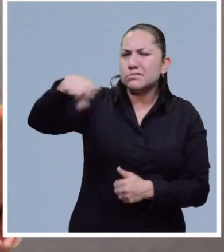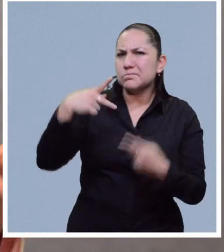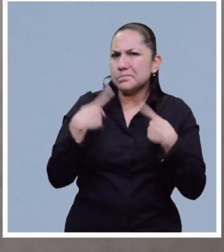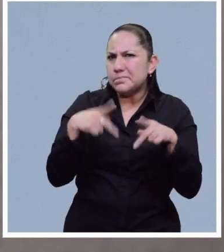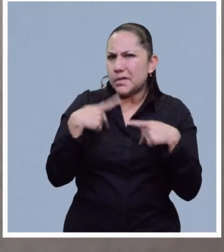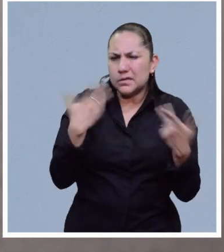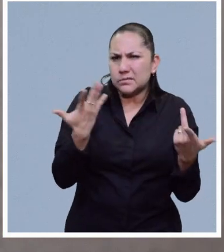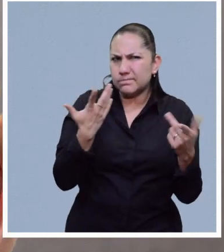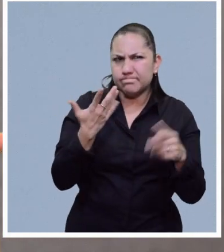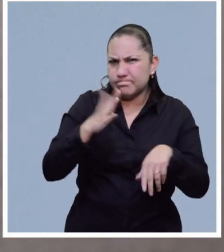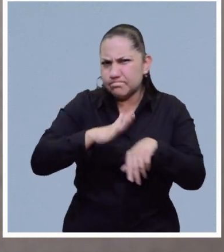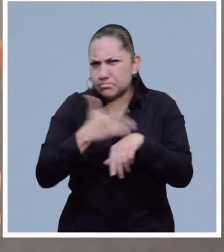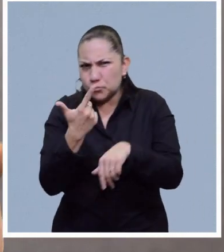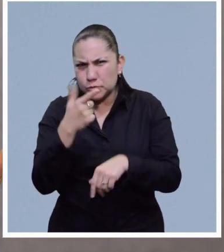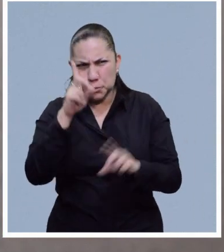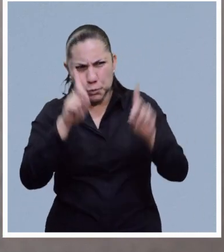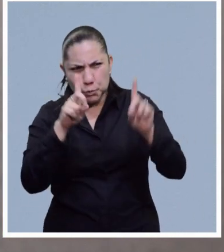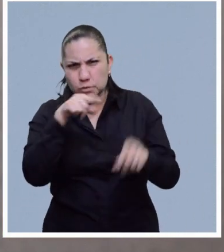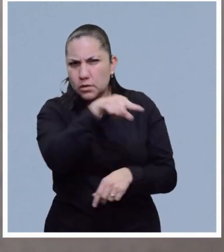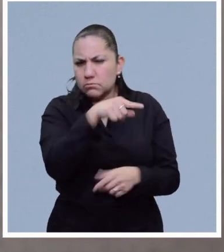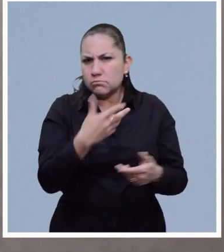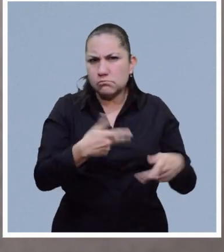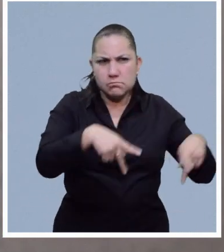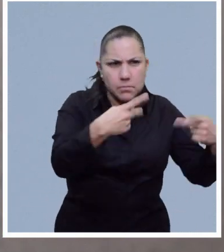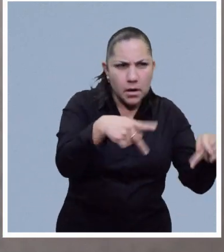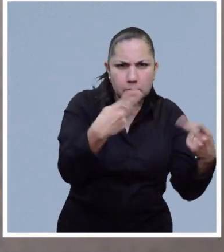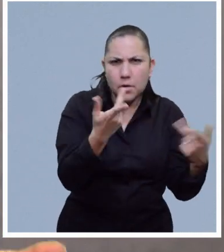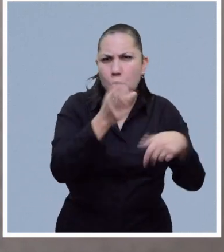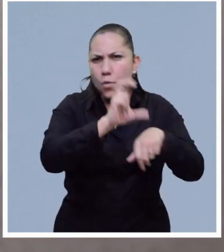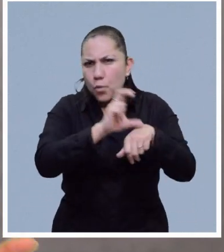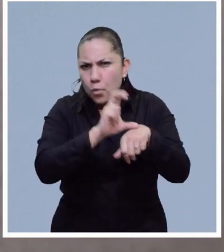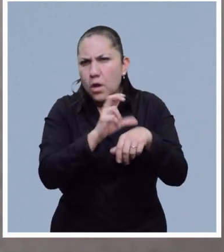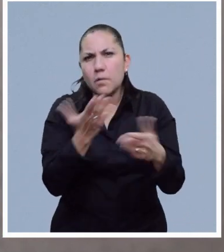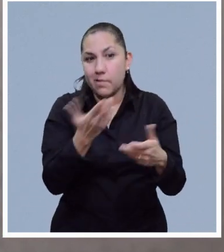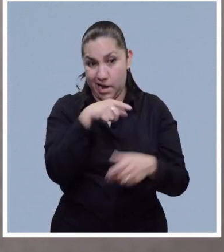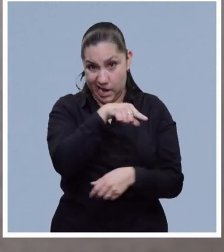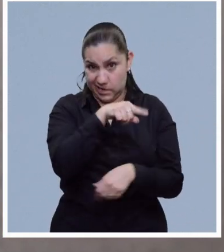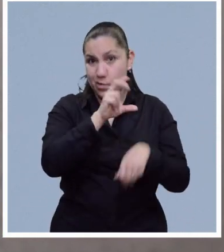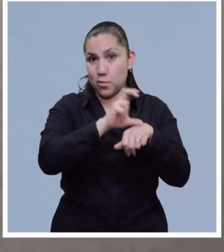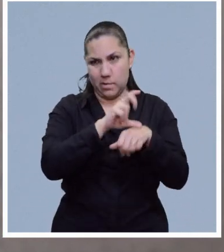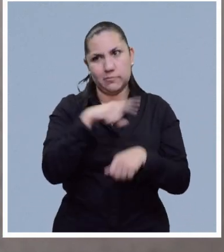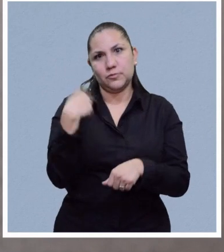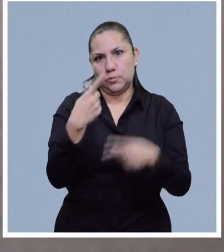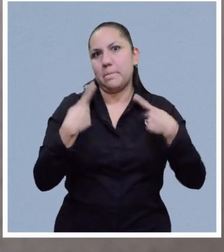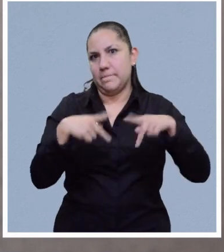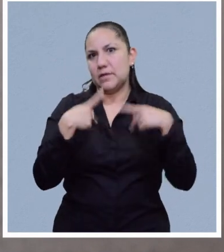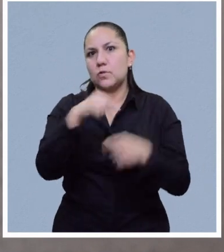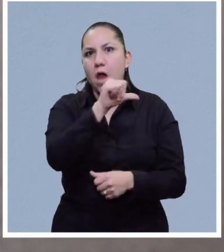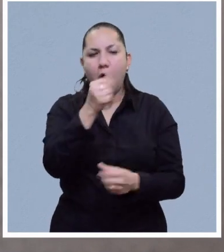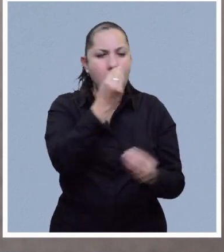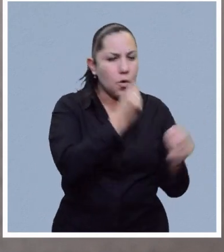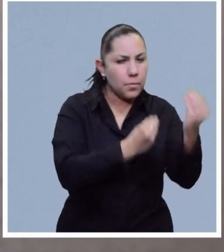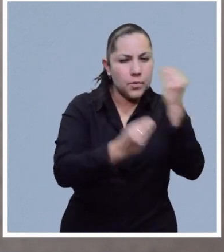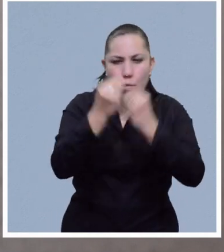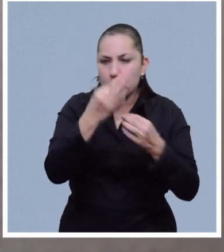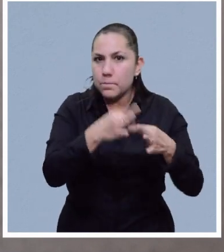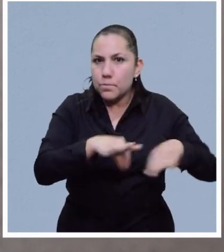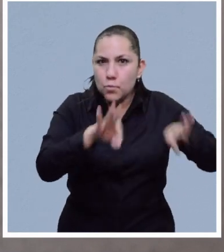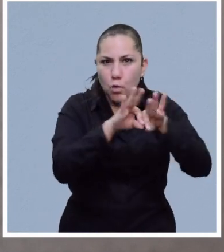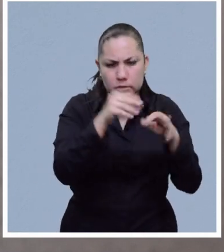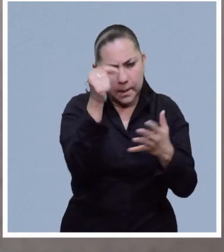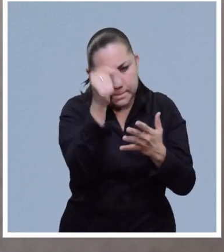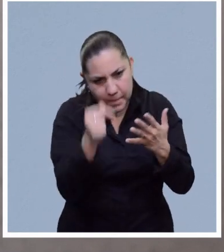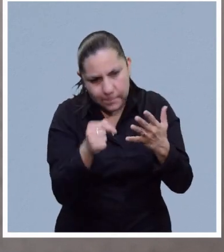la gente también se pregunte qué pasa con la producción de este alimento, que hay que decirlo, es uno de los principales dentro de la canasta básica de muchos